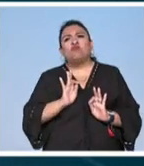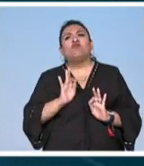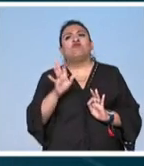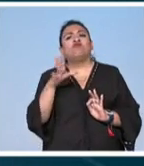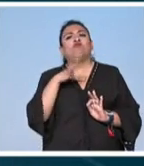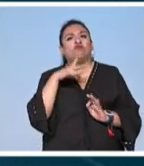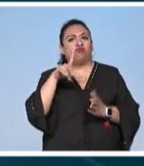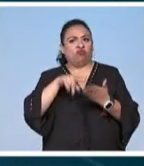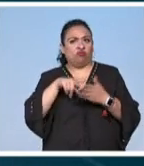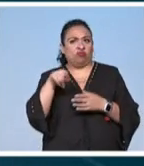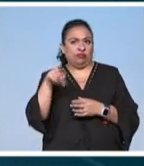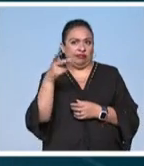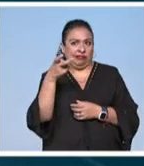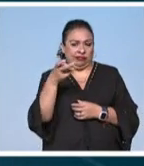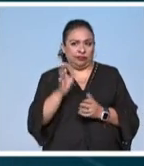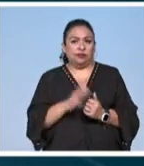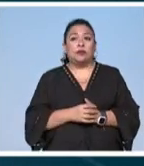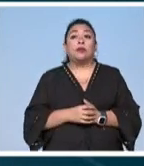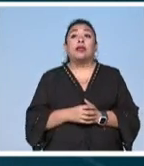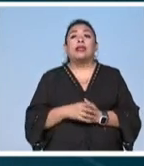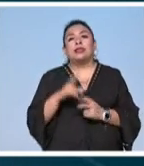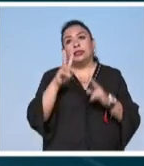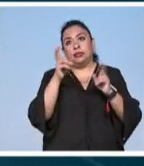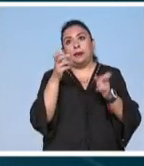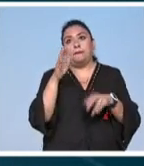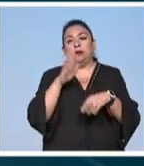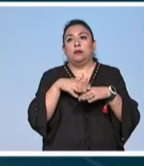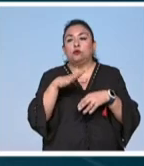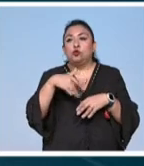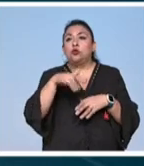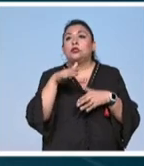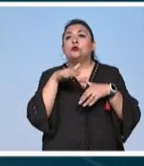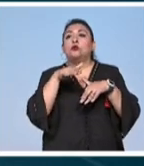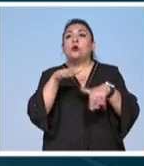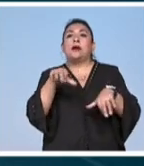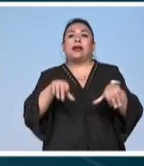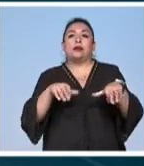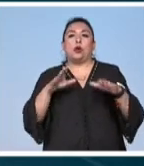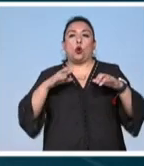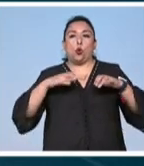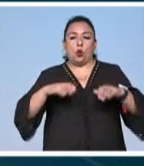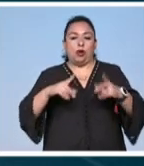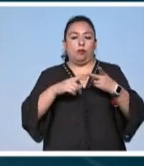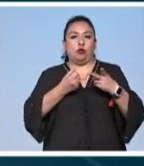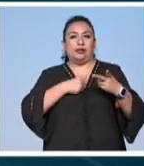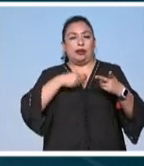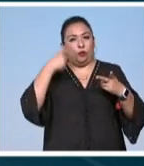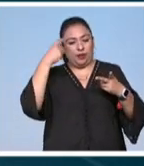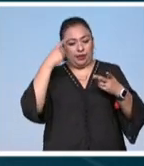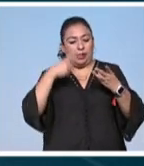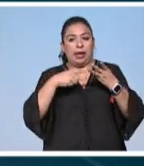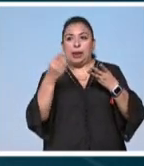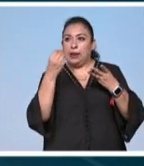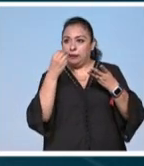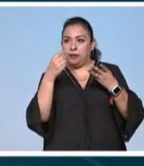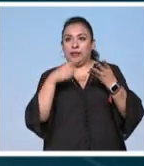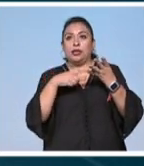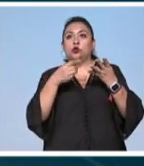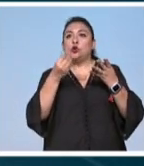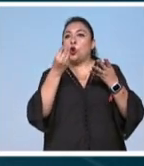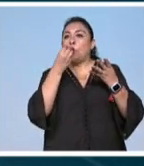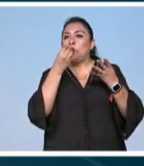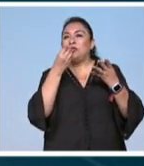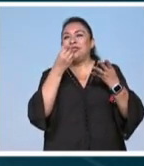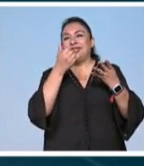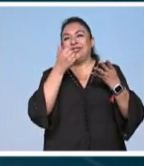proporcionan estas herramientas los temas más buscados son los relacionados a la actividad física salud mental alimentación y dietas